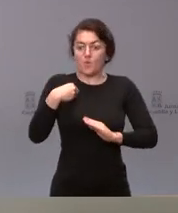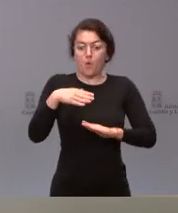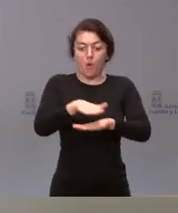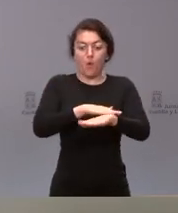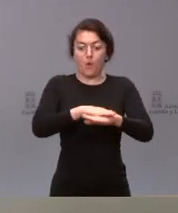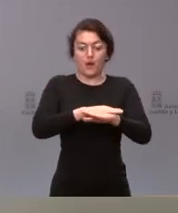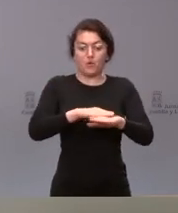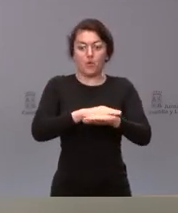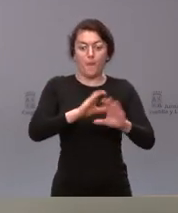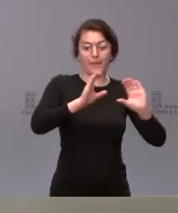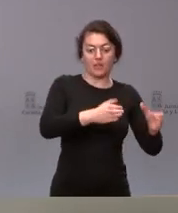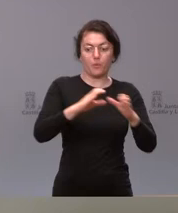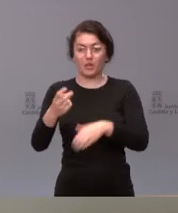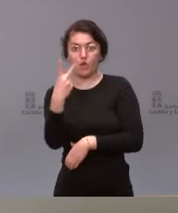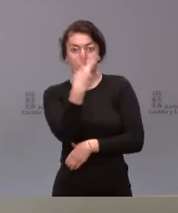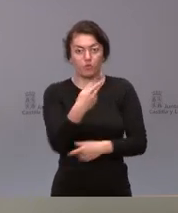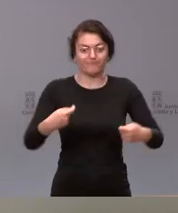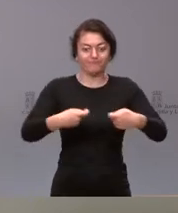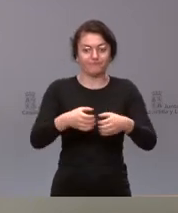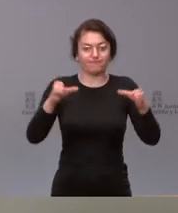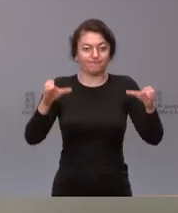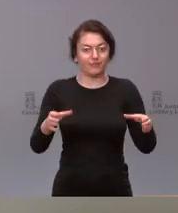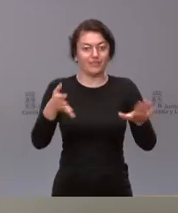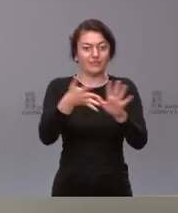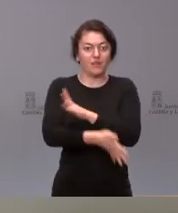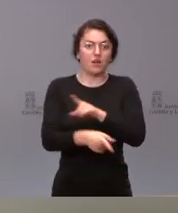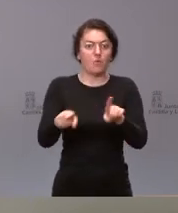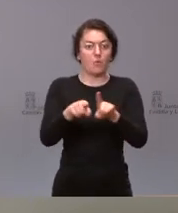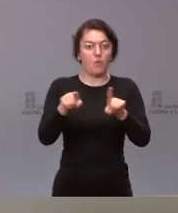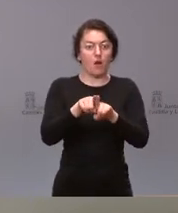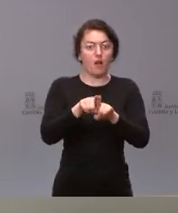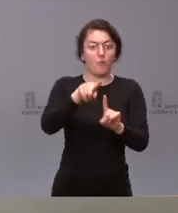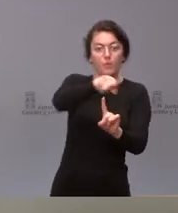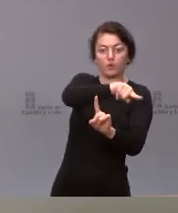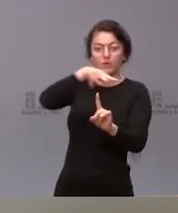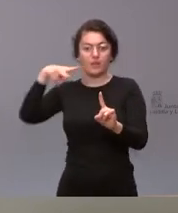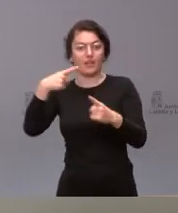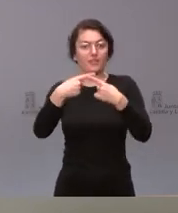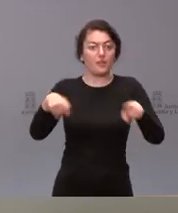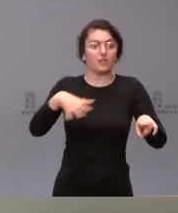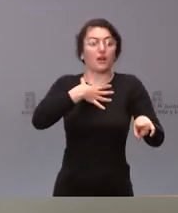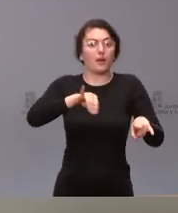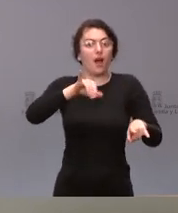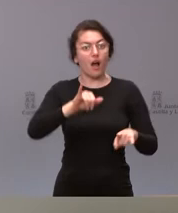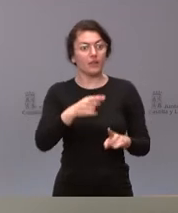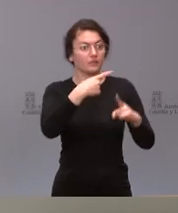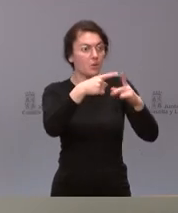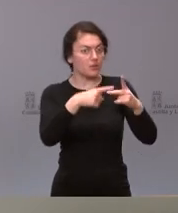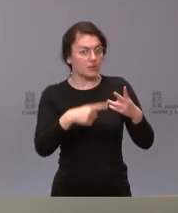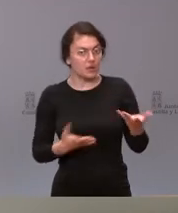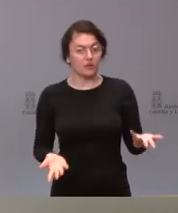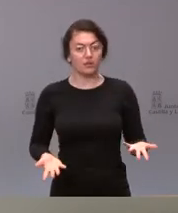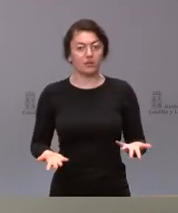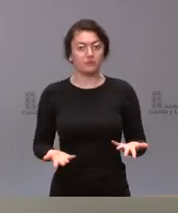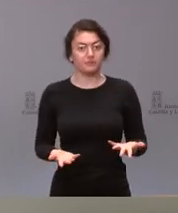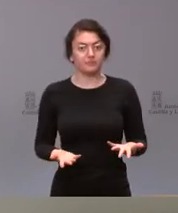partidos políticos distintos diferentes y que tienen posiciones diferentes en algunas cuestiones y por tanto sobre esas cuestiones pues las